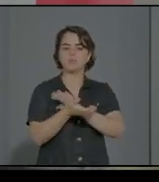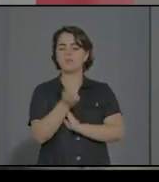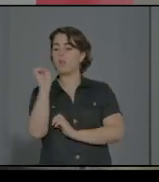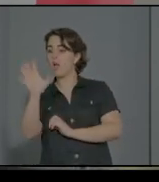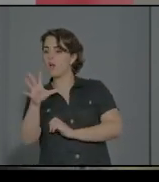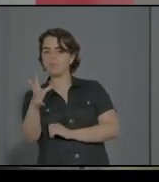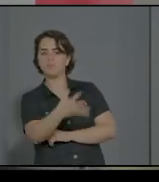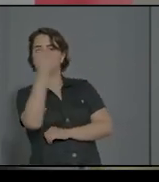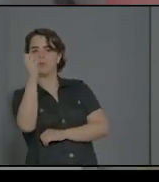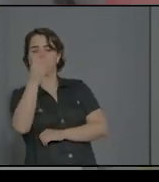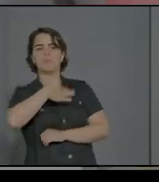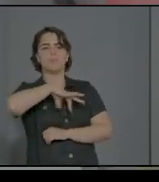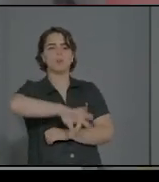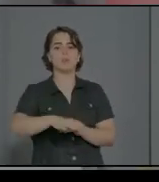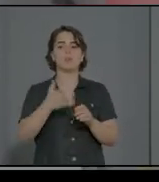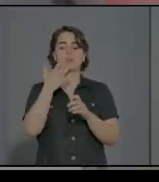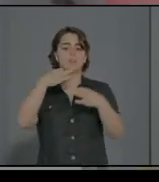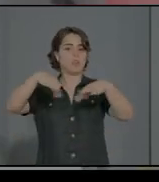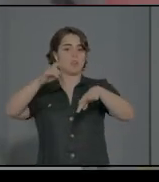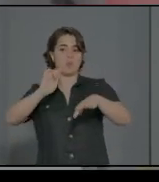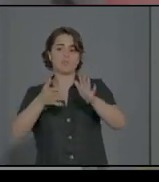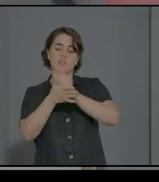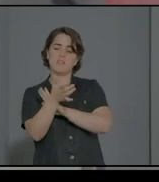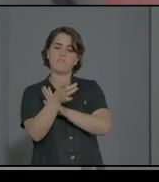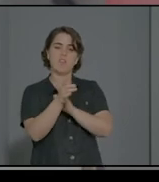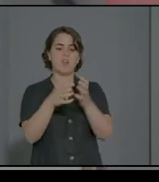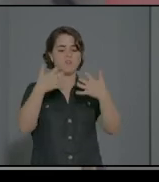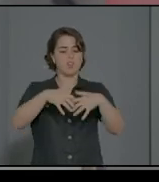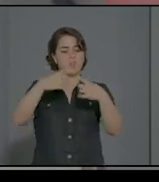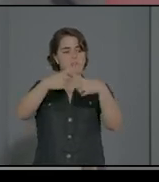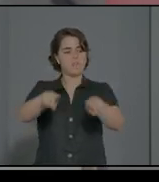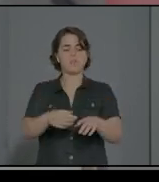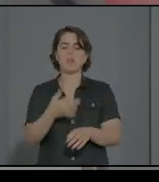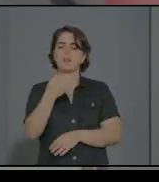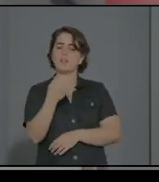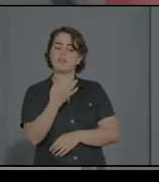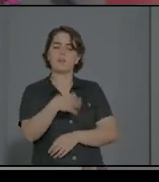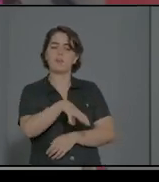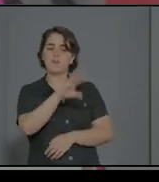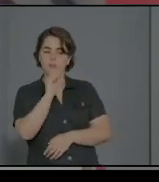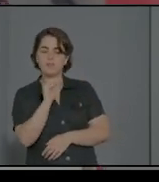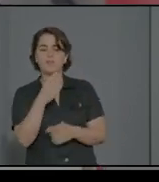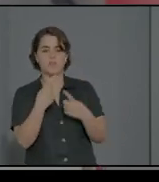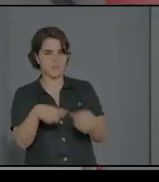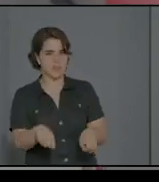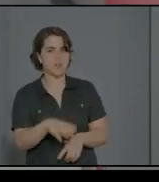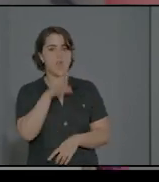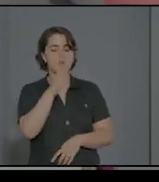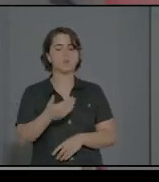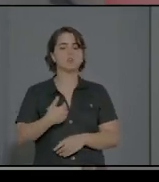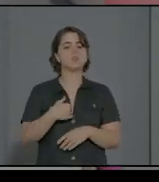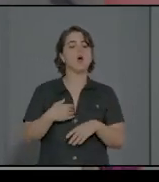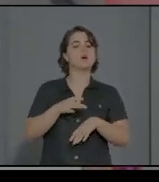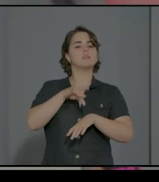funcionamiento distinto que hay que considerarse de esta forma. Por lo tanto, el papel del terapeuta es mostrar